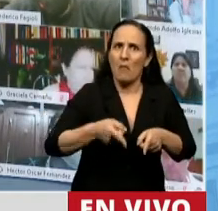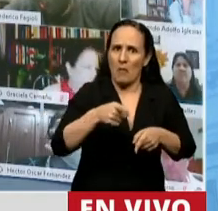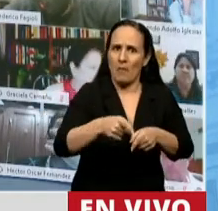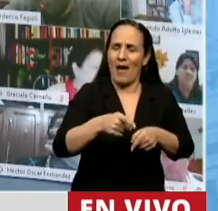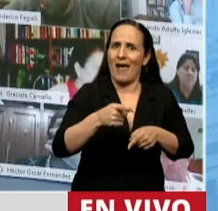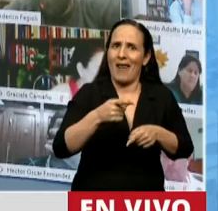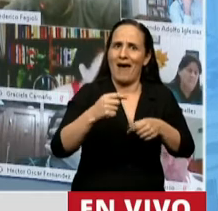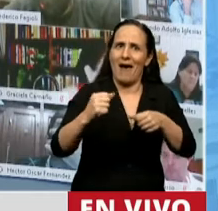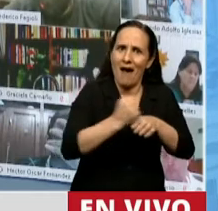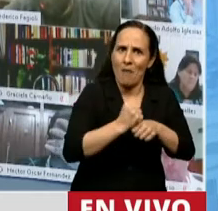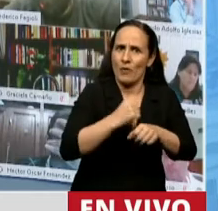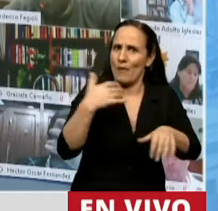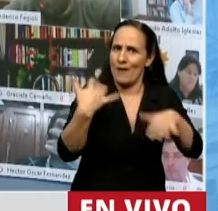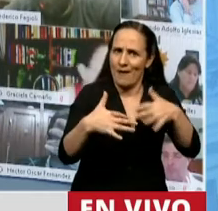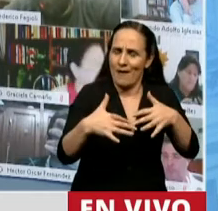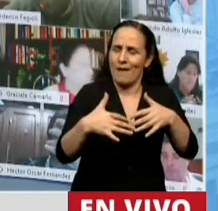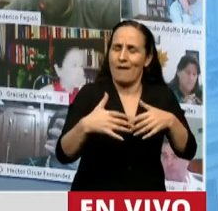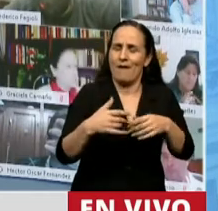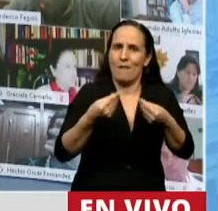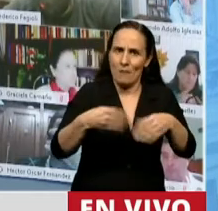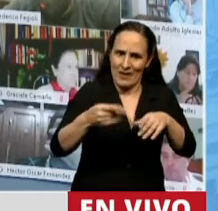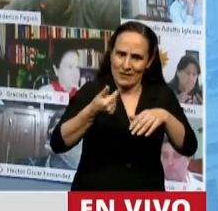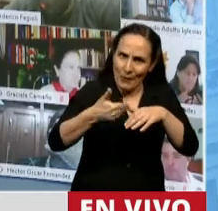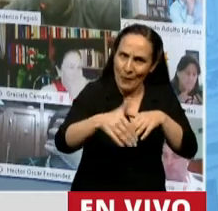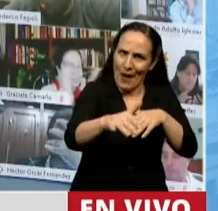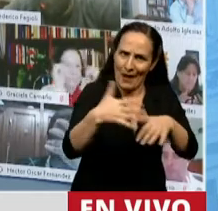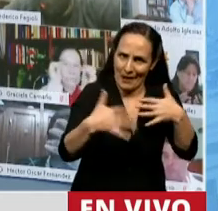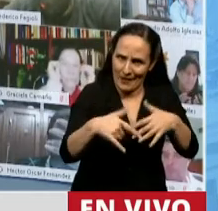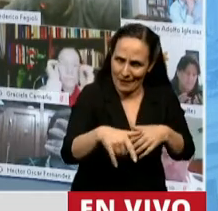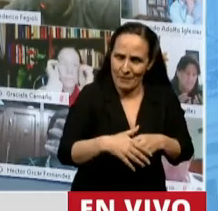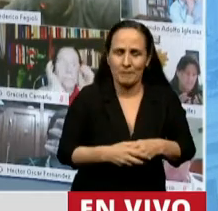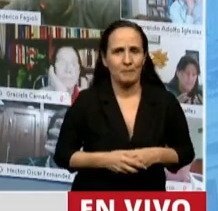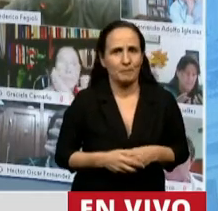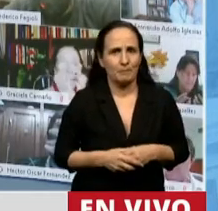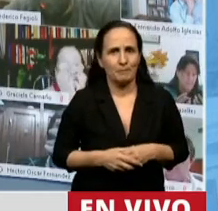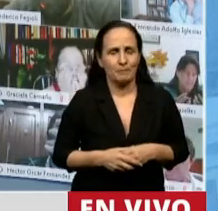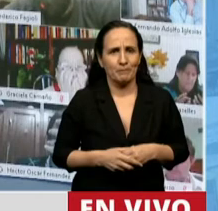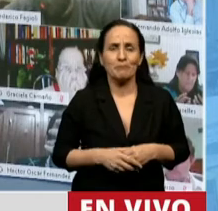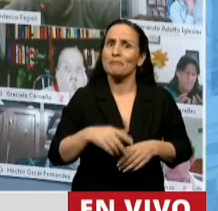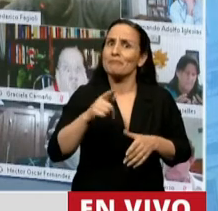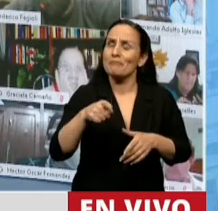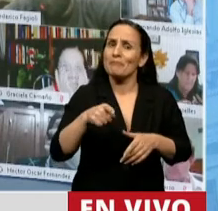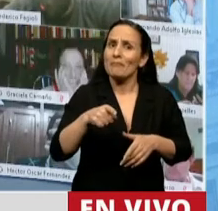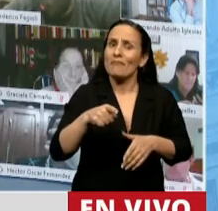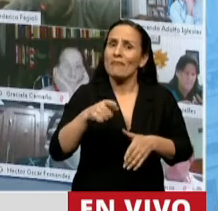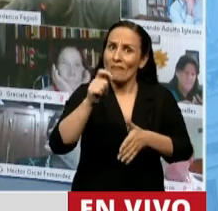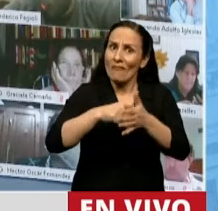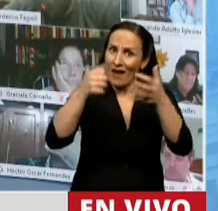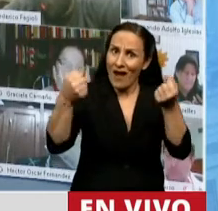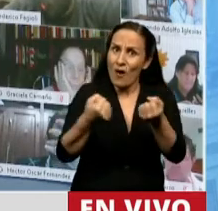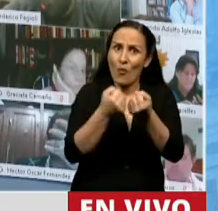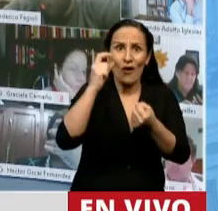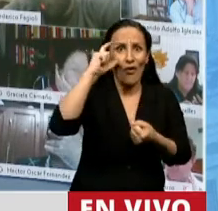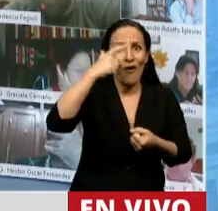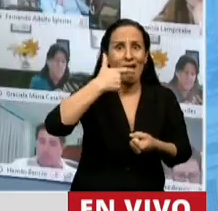en vigencia. Mire, Presidenta, el acuerdo de Escazú